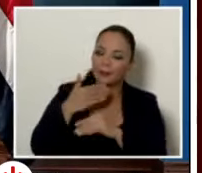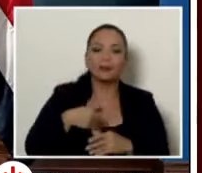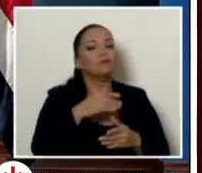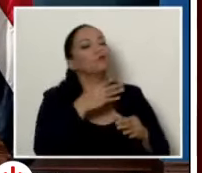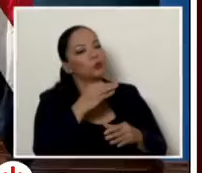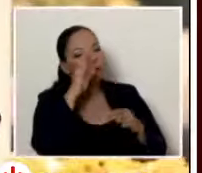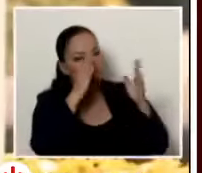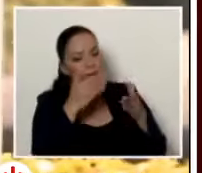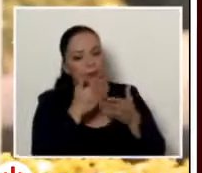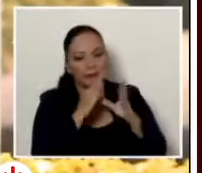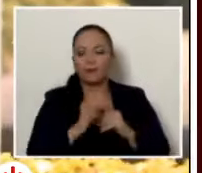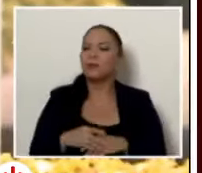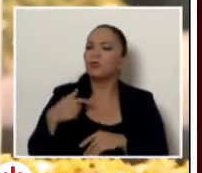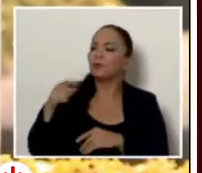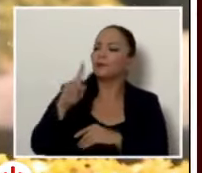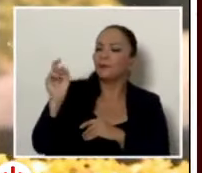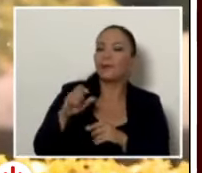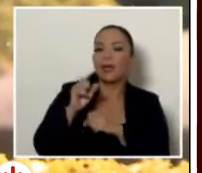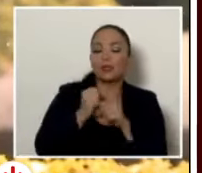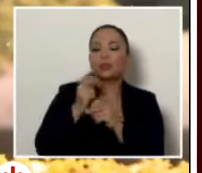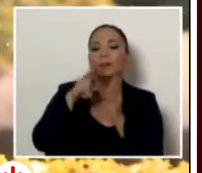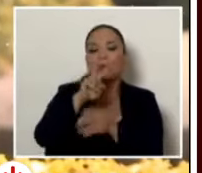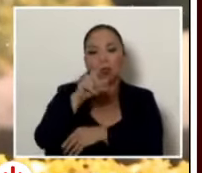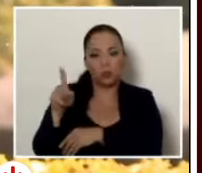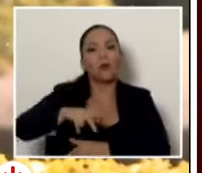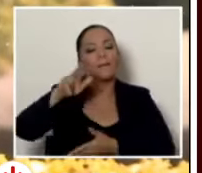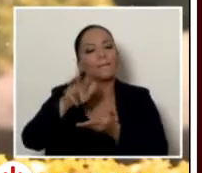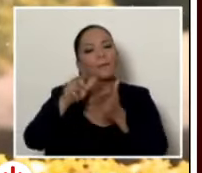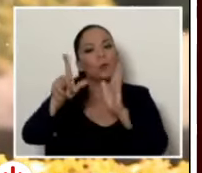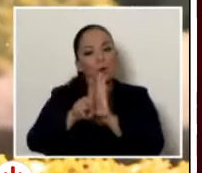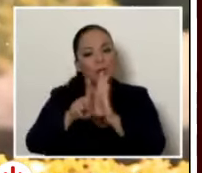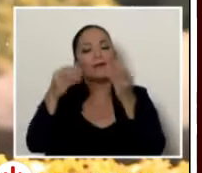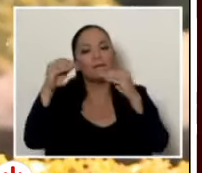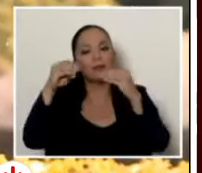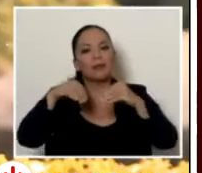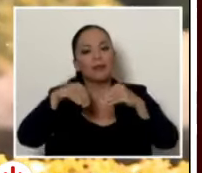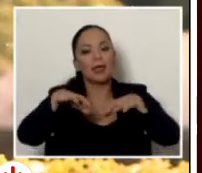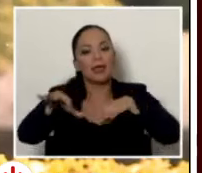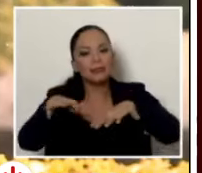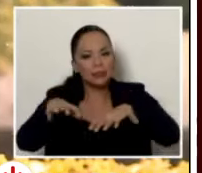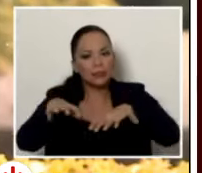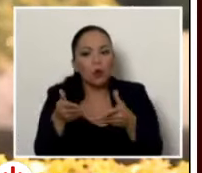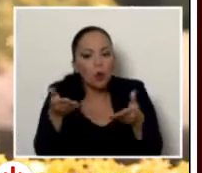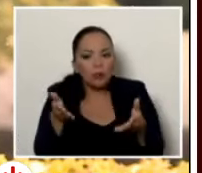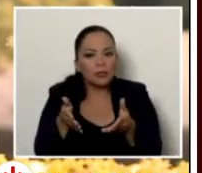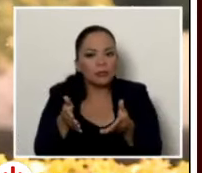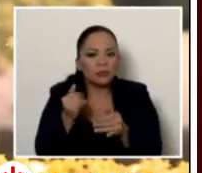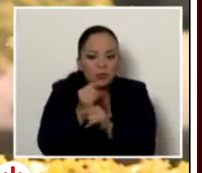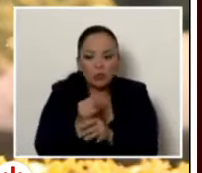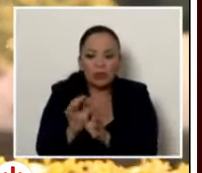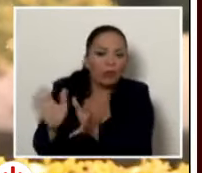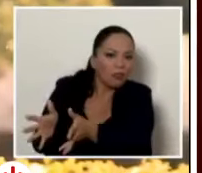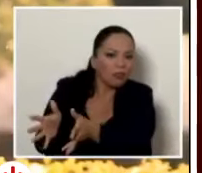a preguntar porque en 2021 se aprobó la ley de la venta de activos ociosos y el dinero este